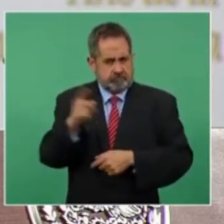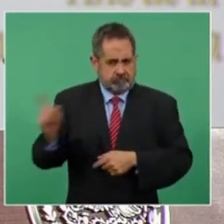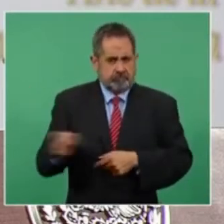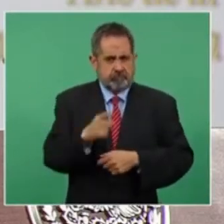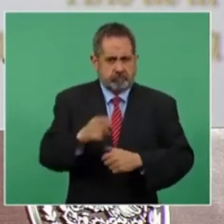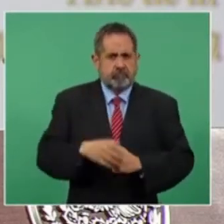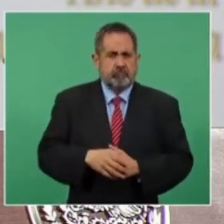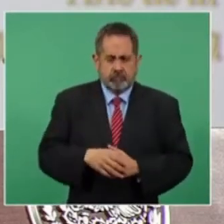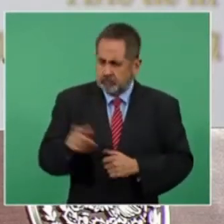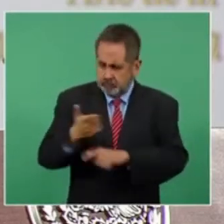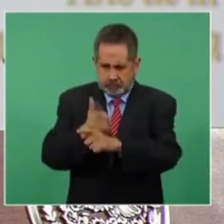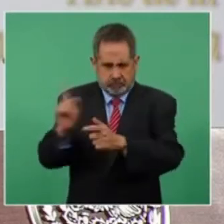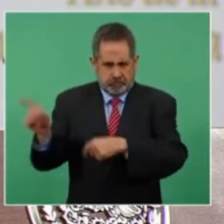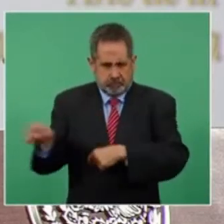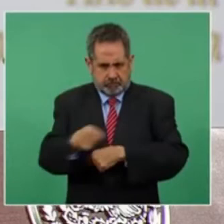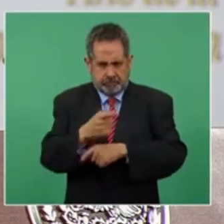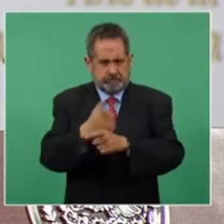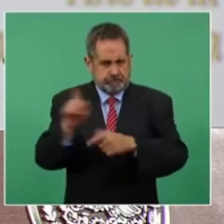instruyendo